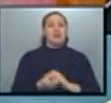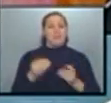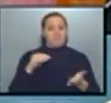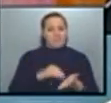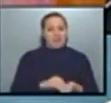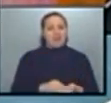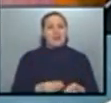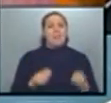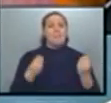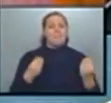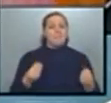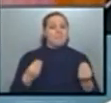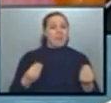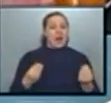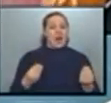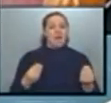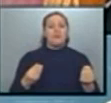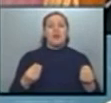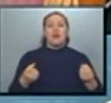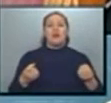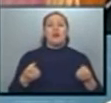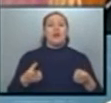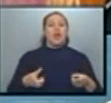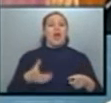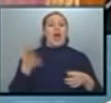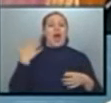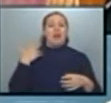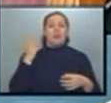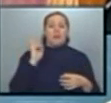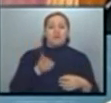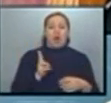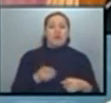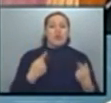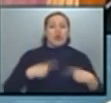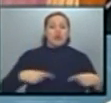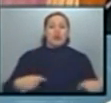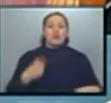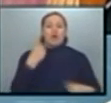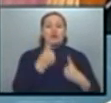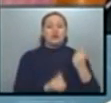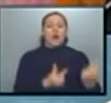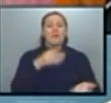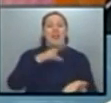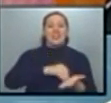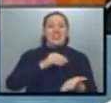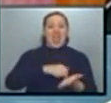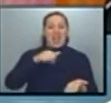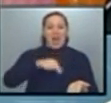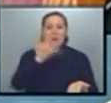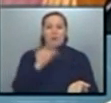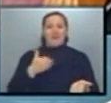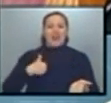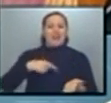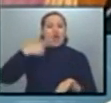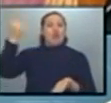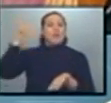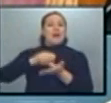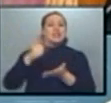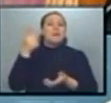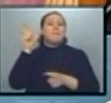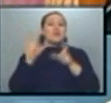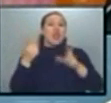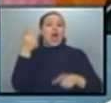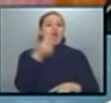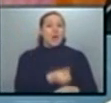directamente levantar todo tipo de restricciones para la compra de tierras por parte de extranjeros en la República Argentina y que no haya ningún tipo de